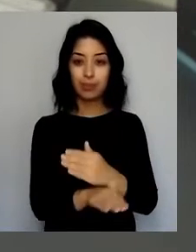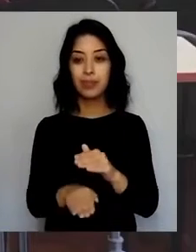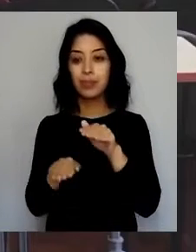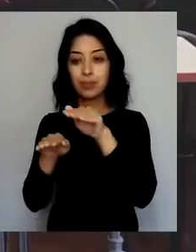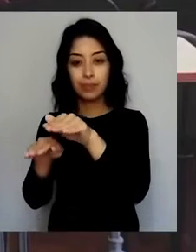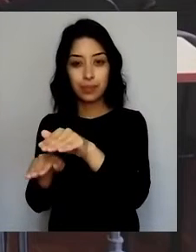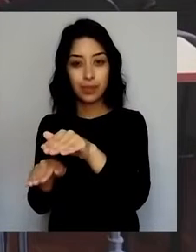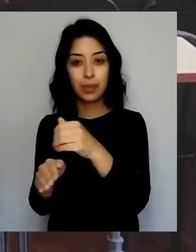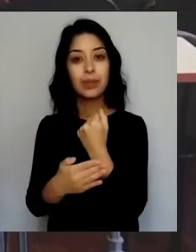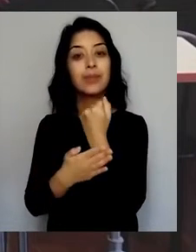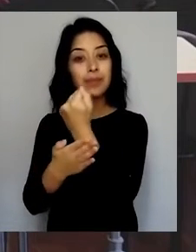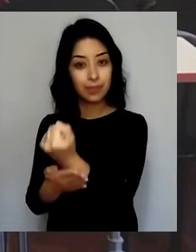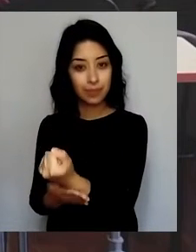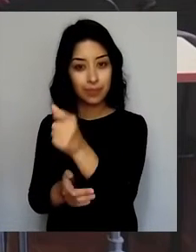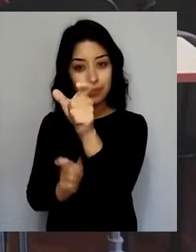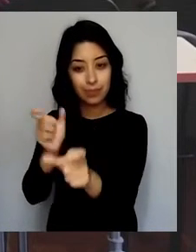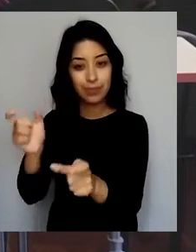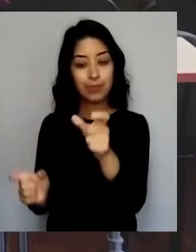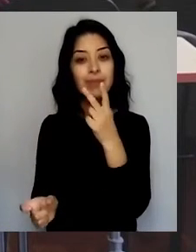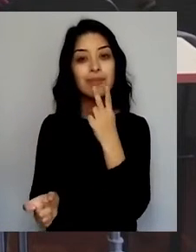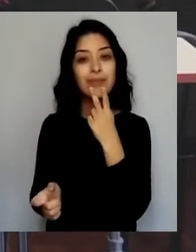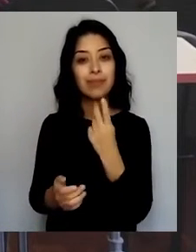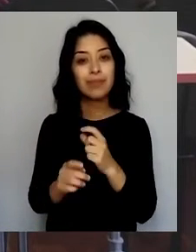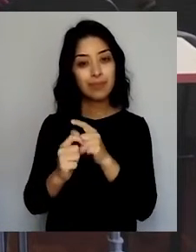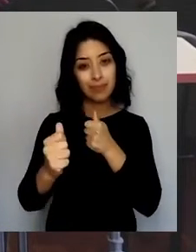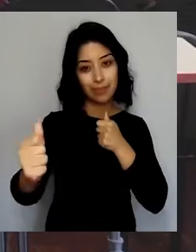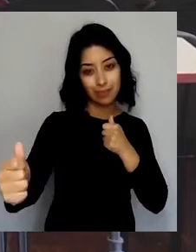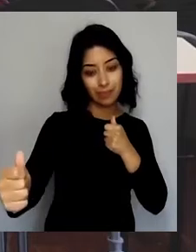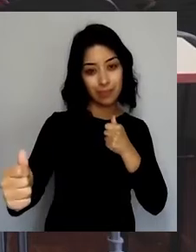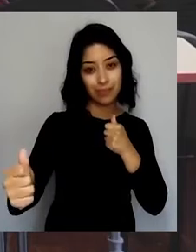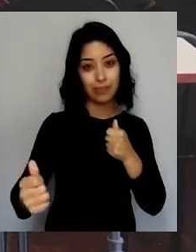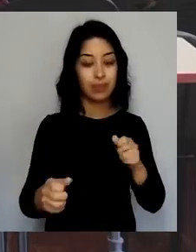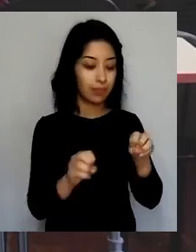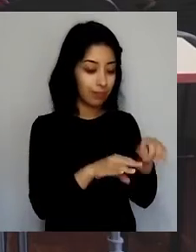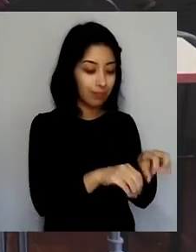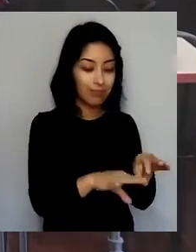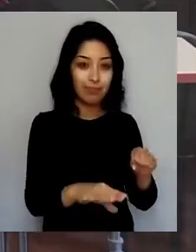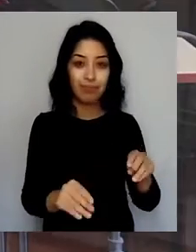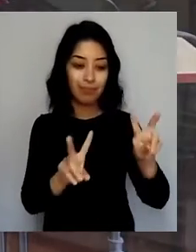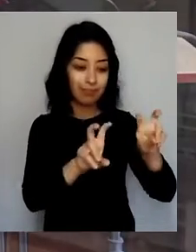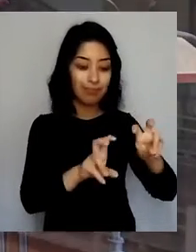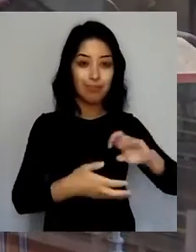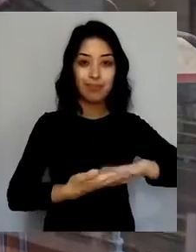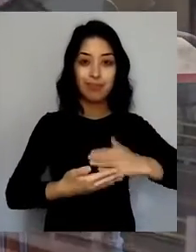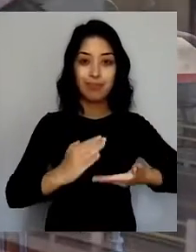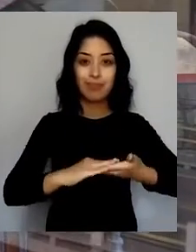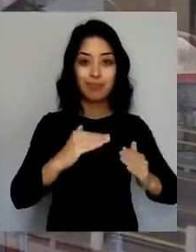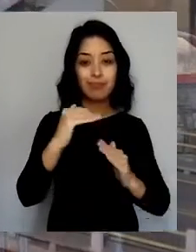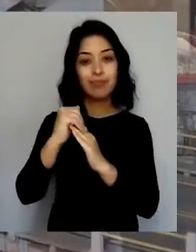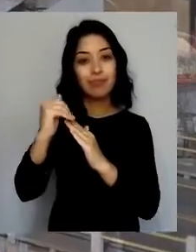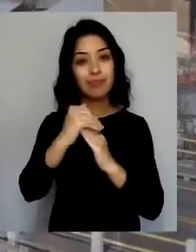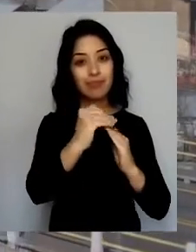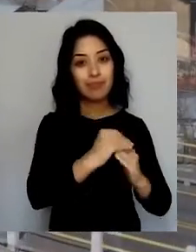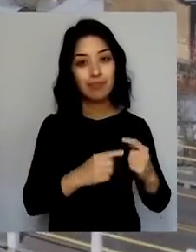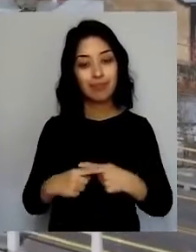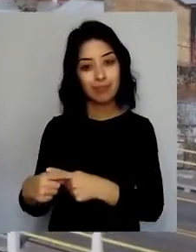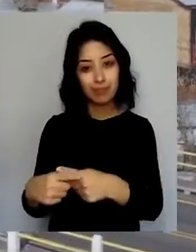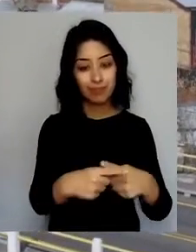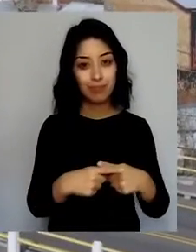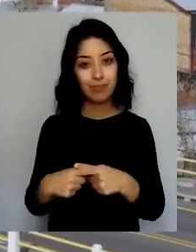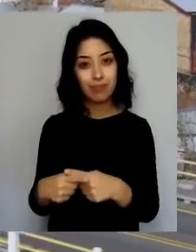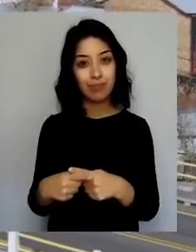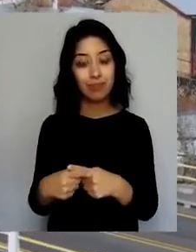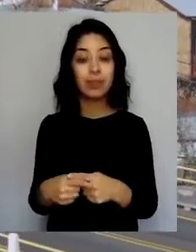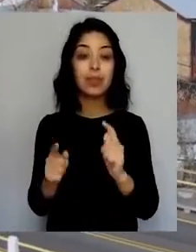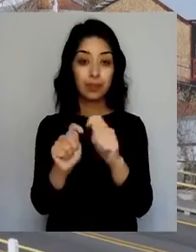y capacitando en materias de salud a dirigentes comunitarios. Lideran campañas sociales en zonas rurales para cubrir las necesidades